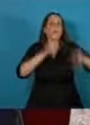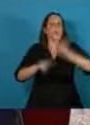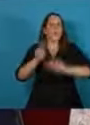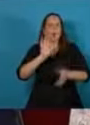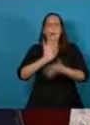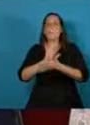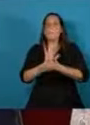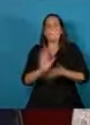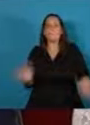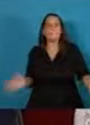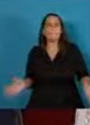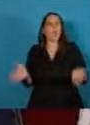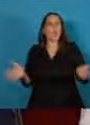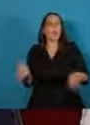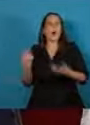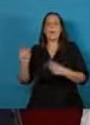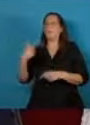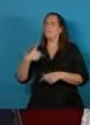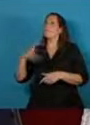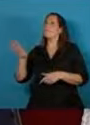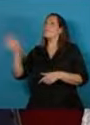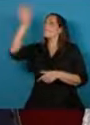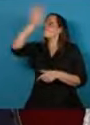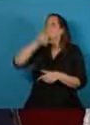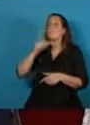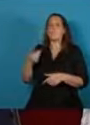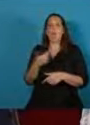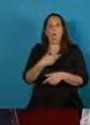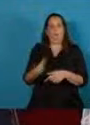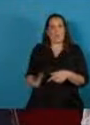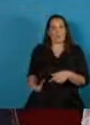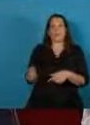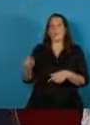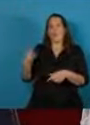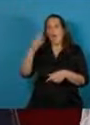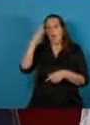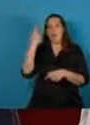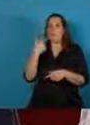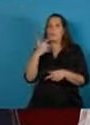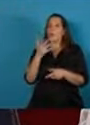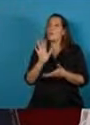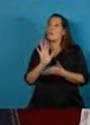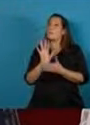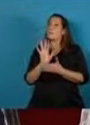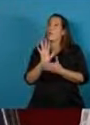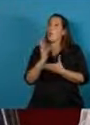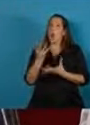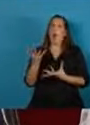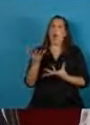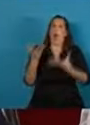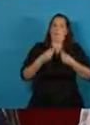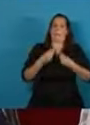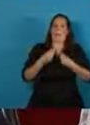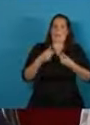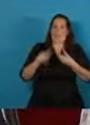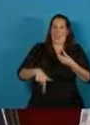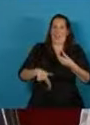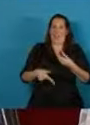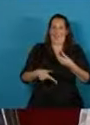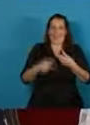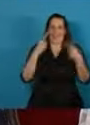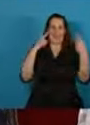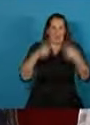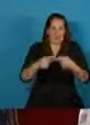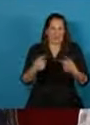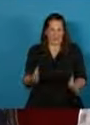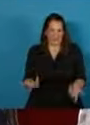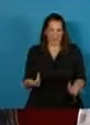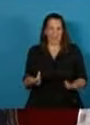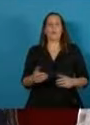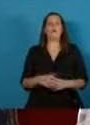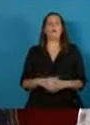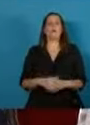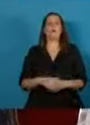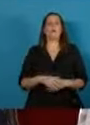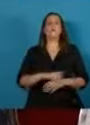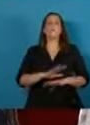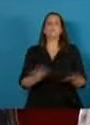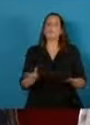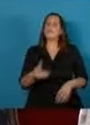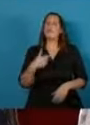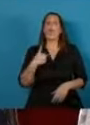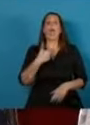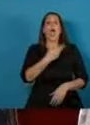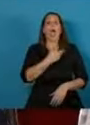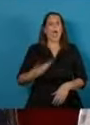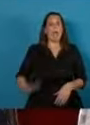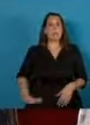y todos los poderes del estado con un criterio federal se sumen a este propósito no habrá pauta del estado para